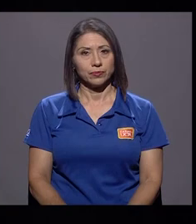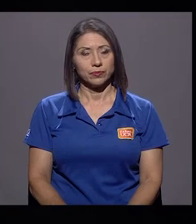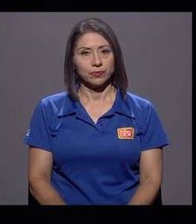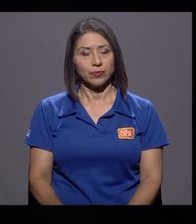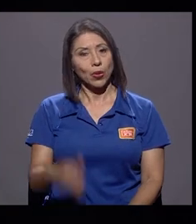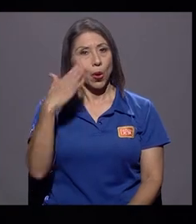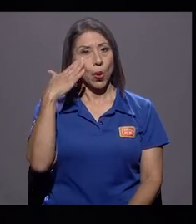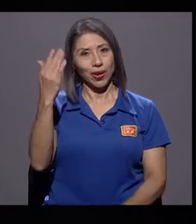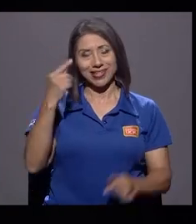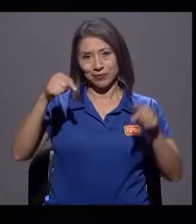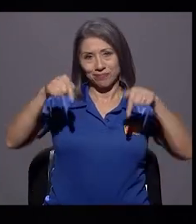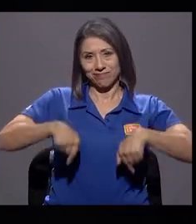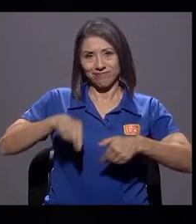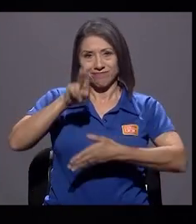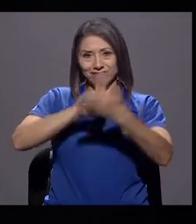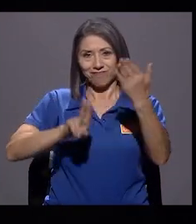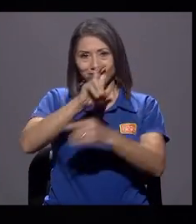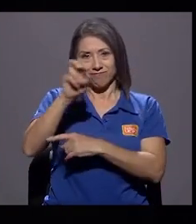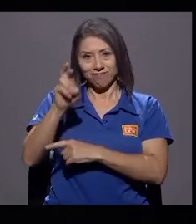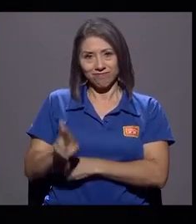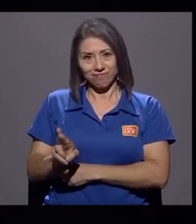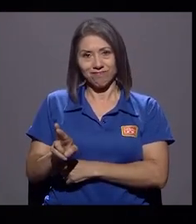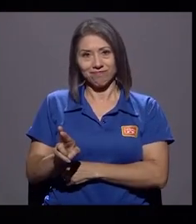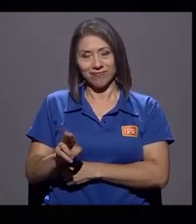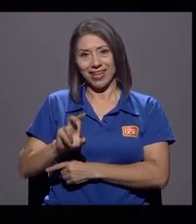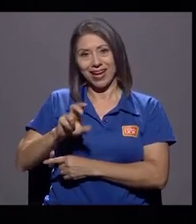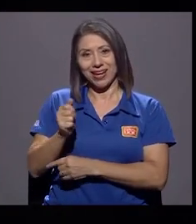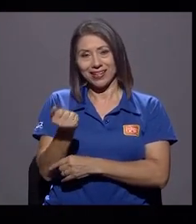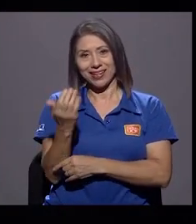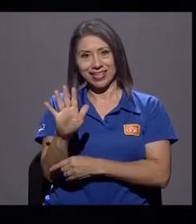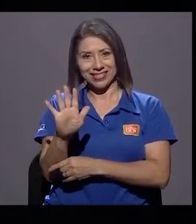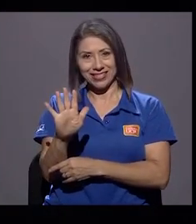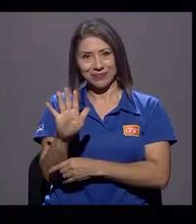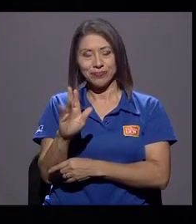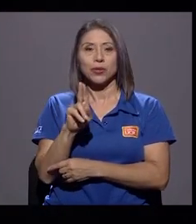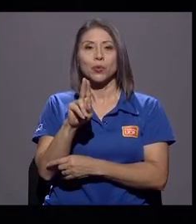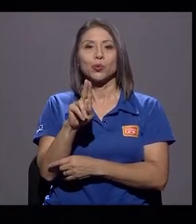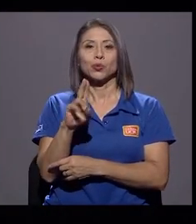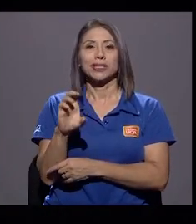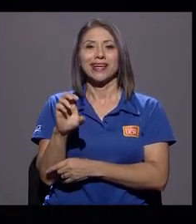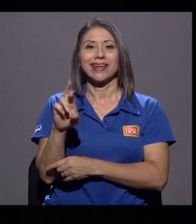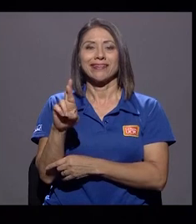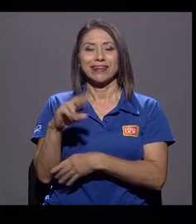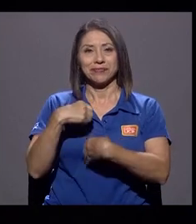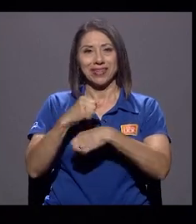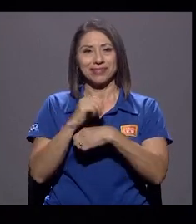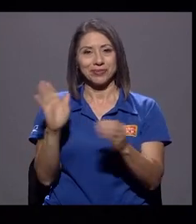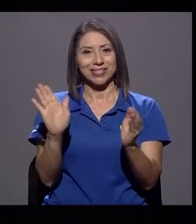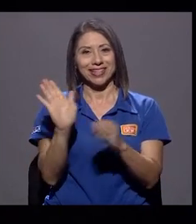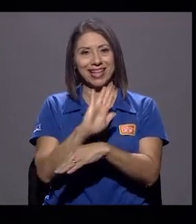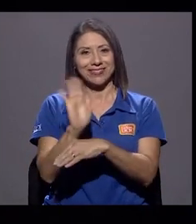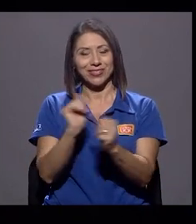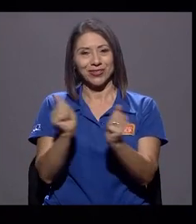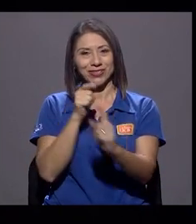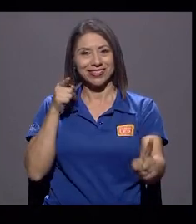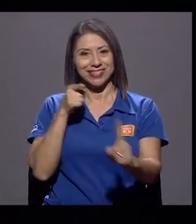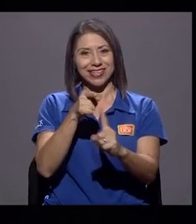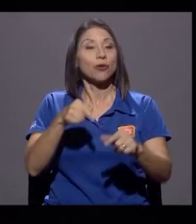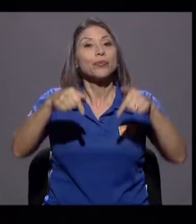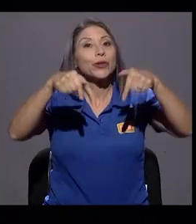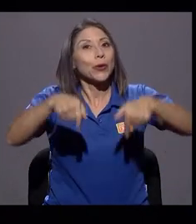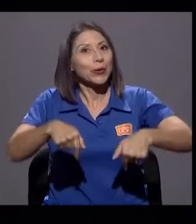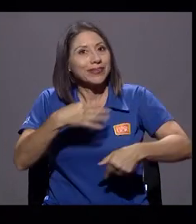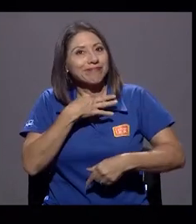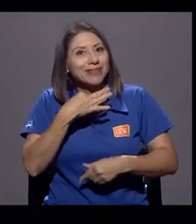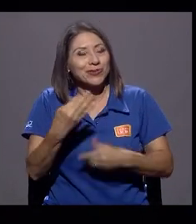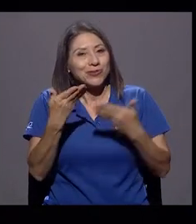Hola, estamos acá en la Universidad de Costa Rica, en el canal 15 UCR, donde hacemos televisión con sentido. Y el día de